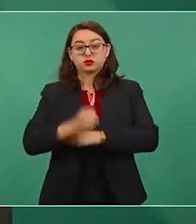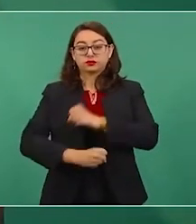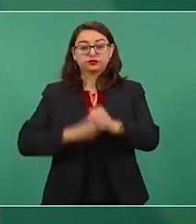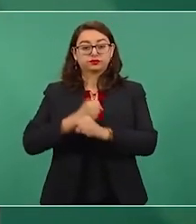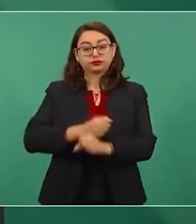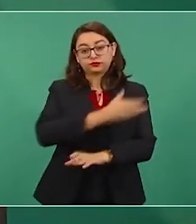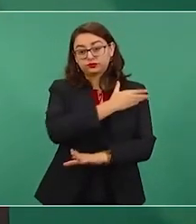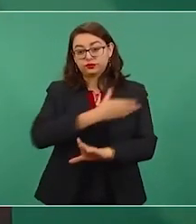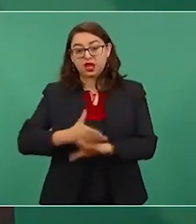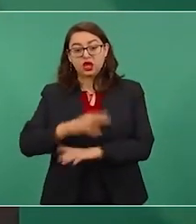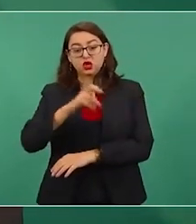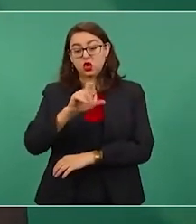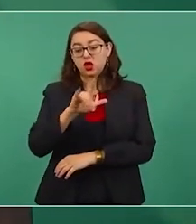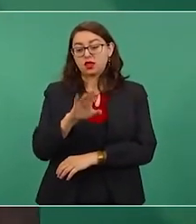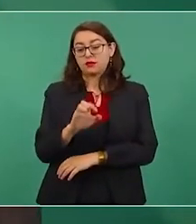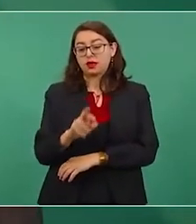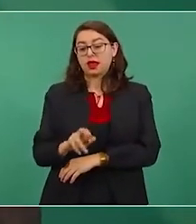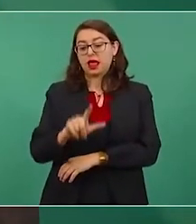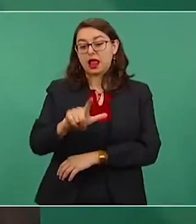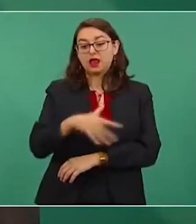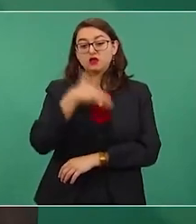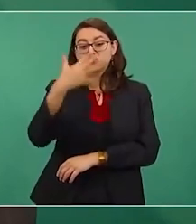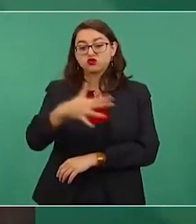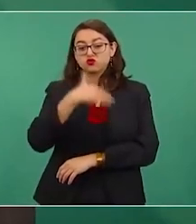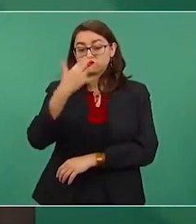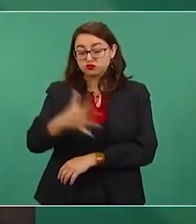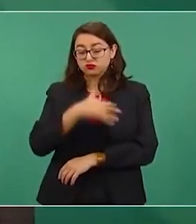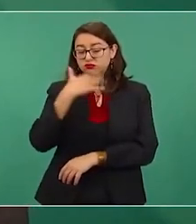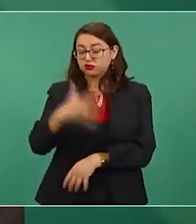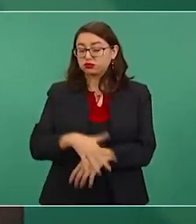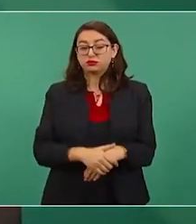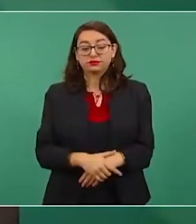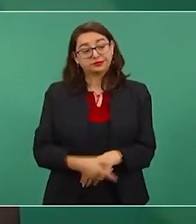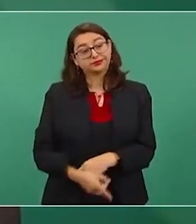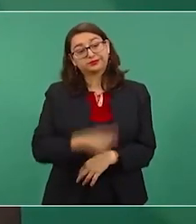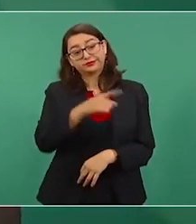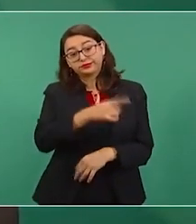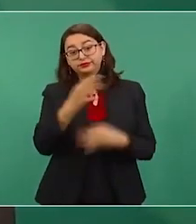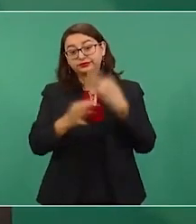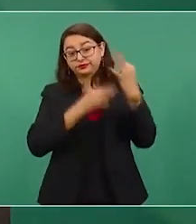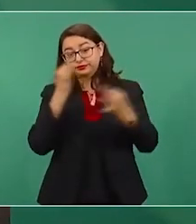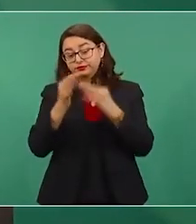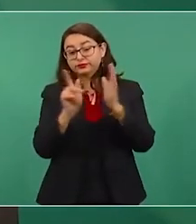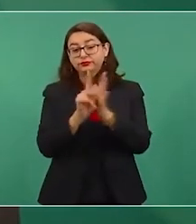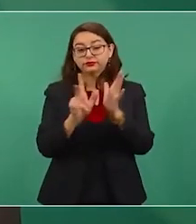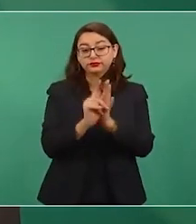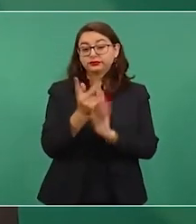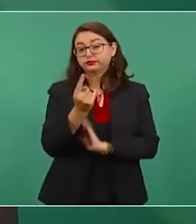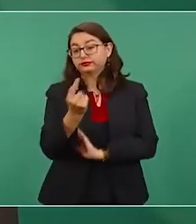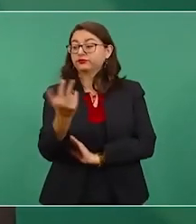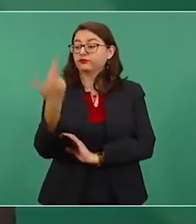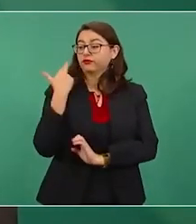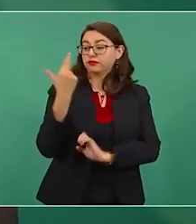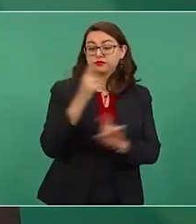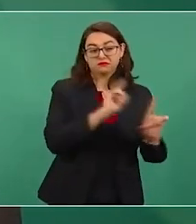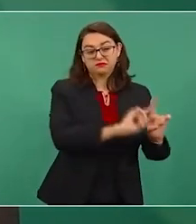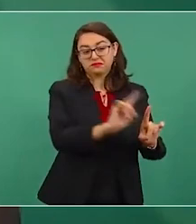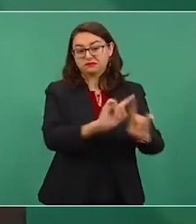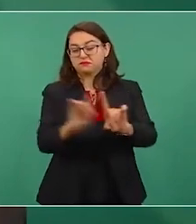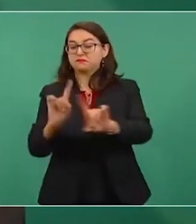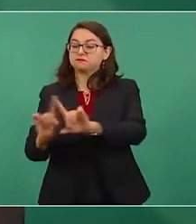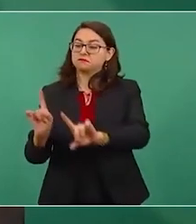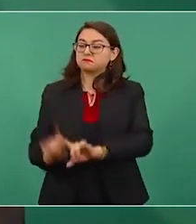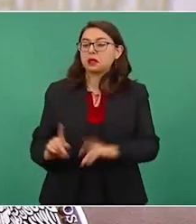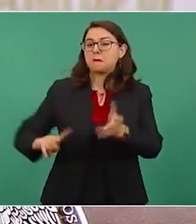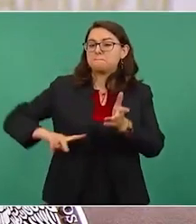en cuestión está el papel de los medios de comunicación, que en muchos casos han justificado o callado el despojo y